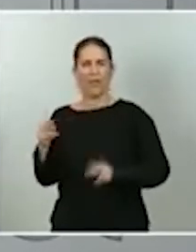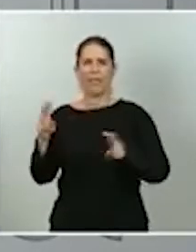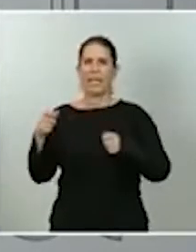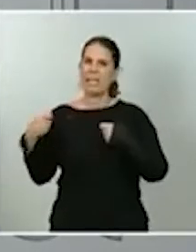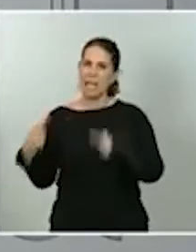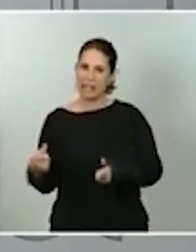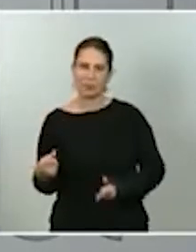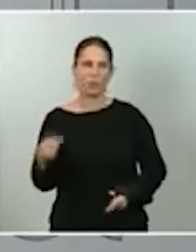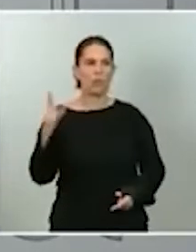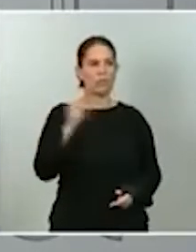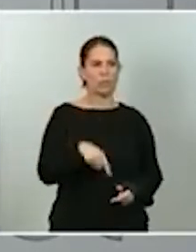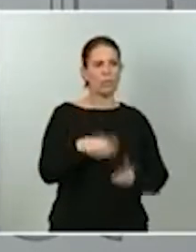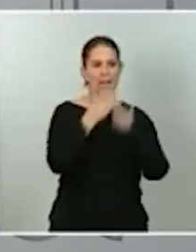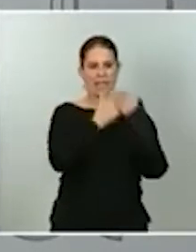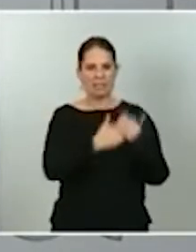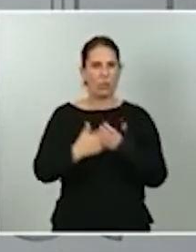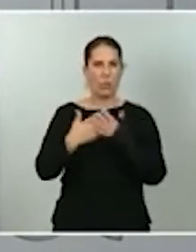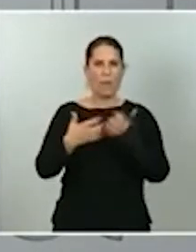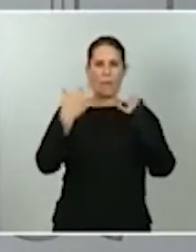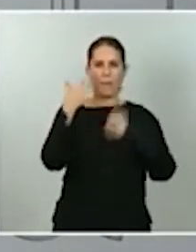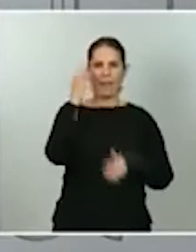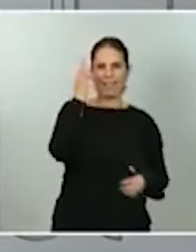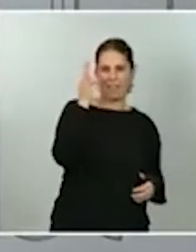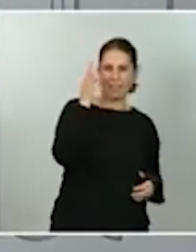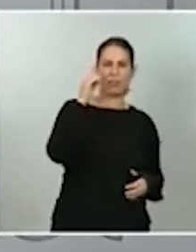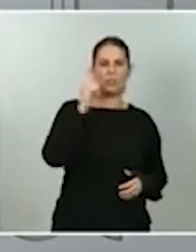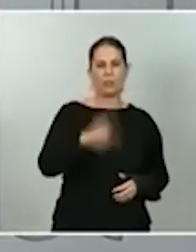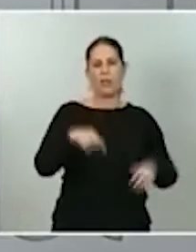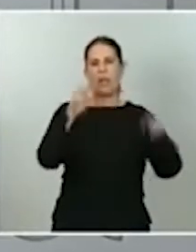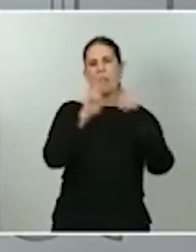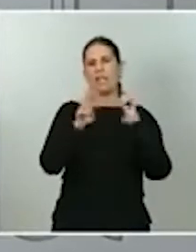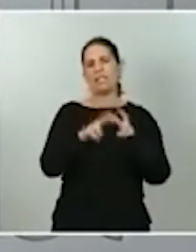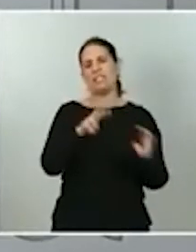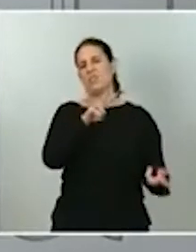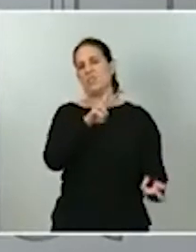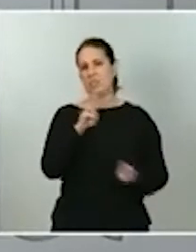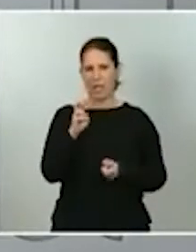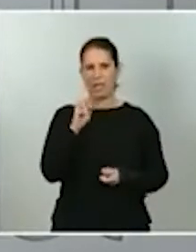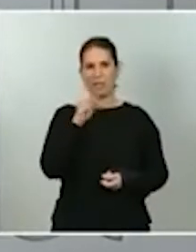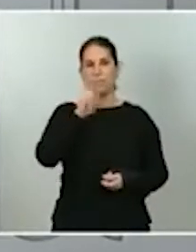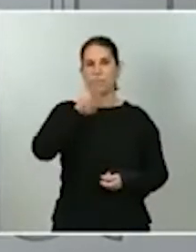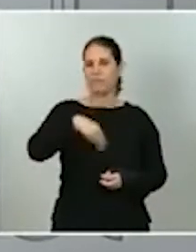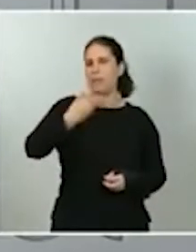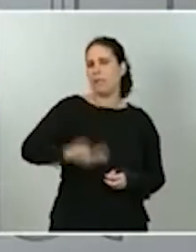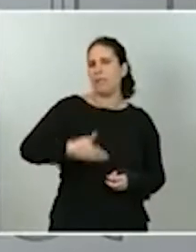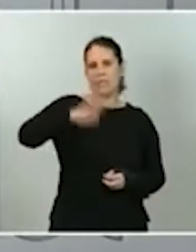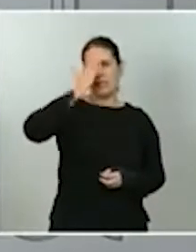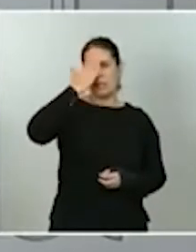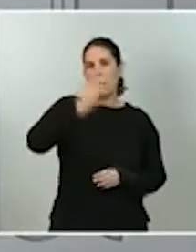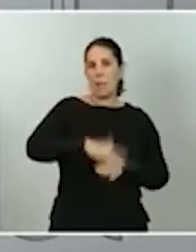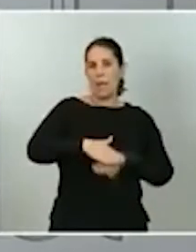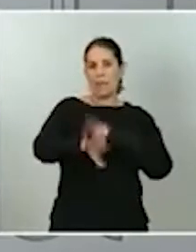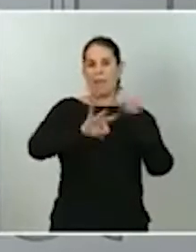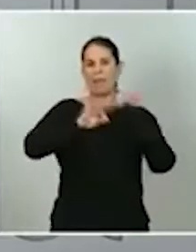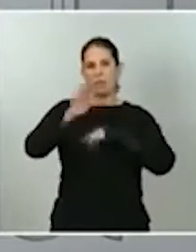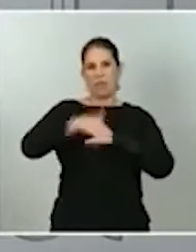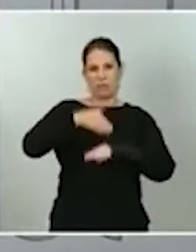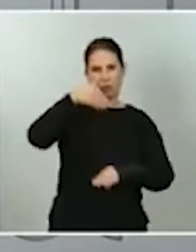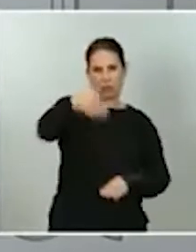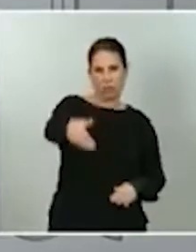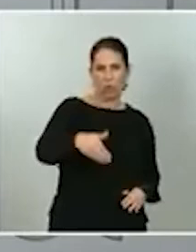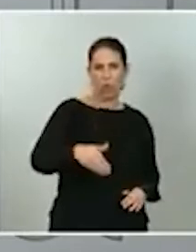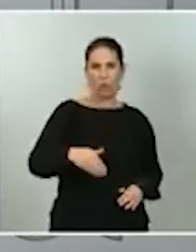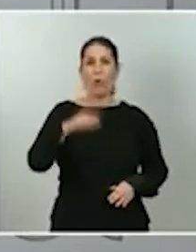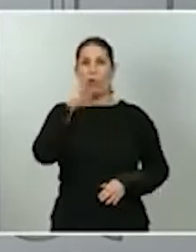estudio de los beneficios y de los análisis fiscales que son imprescindibles para poder tomar decisiones en el futuro. Es de ahí que a veces escuchan